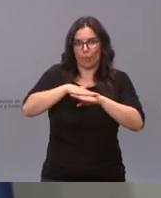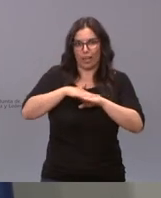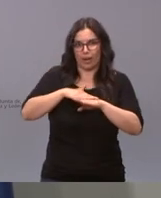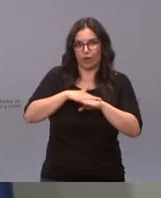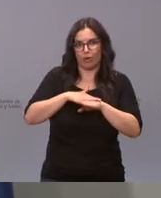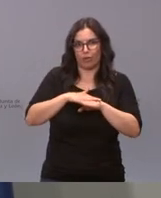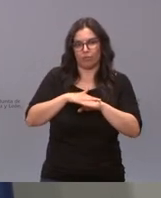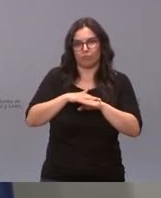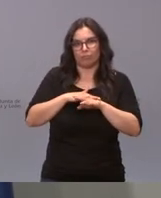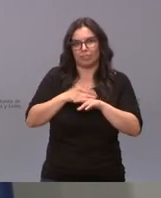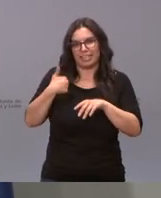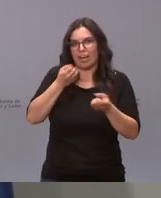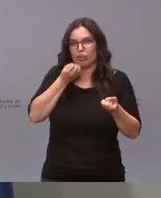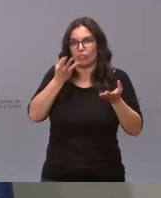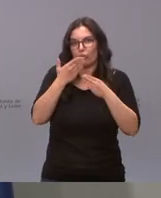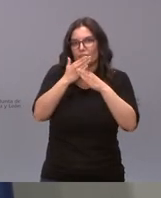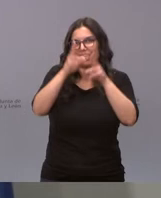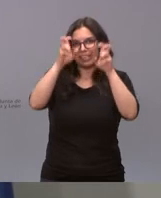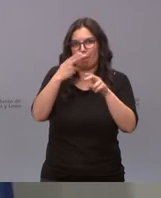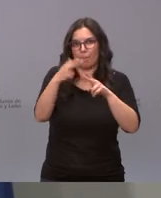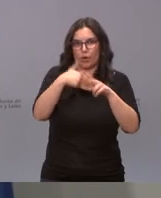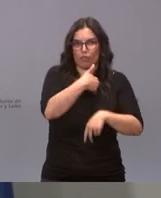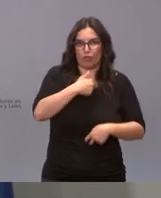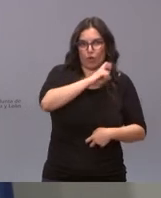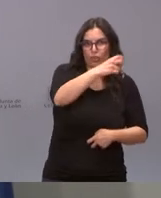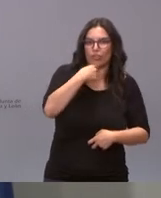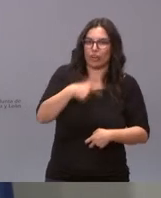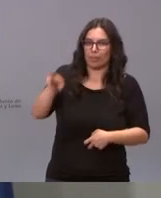suficientemente a este respecto y yo le insisto para que se entienda bien